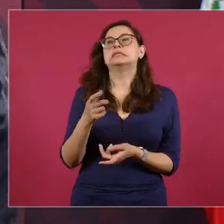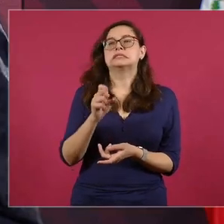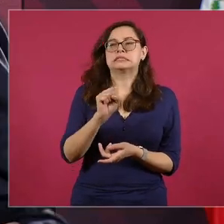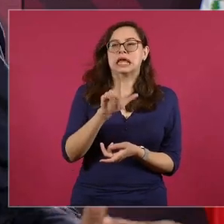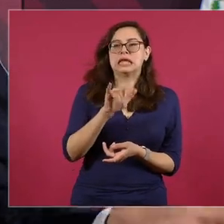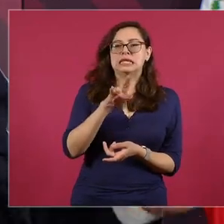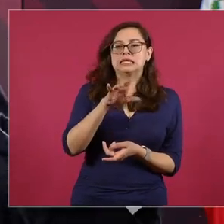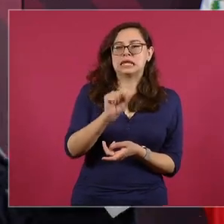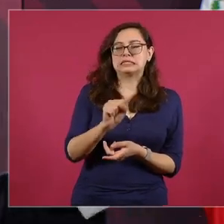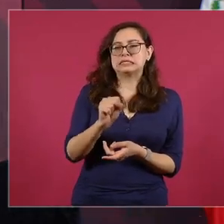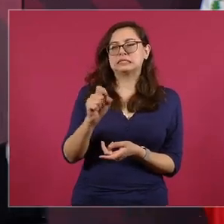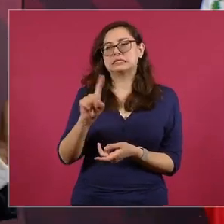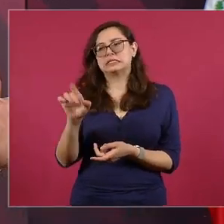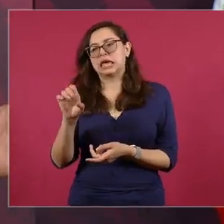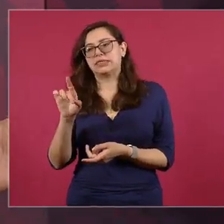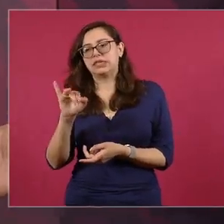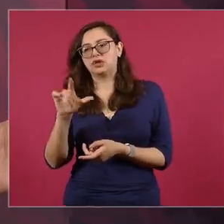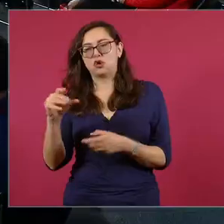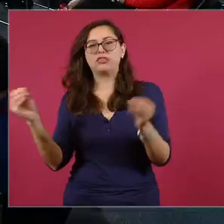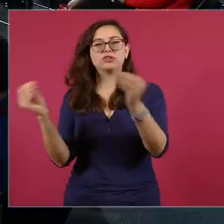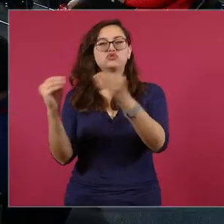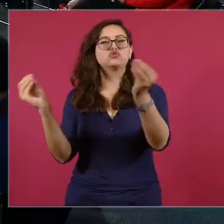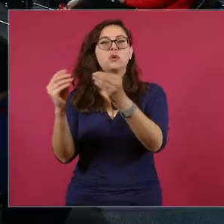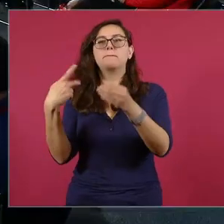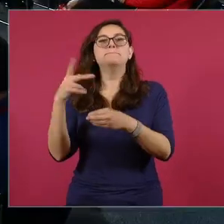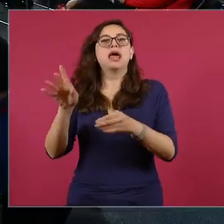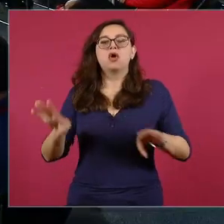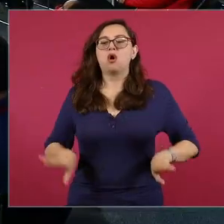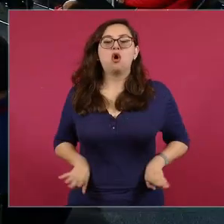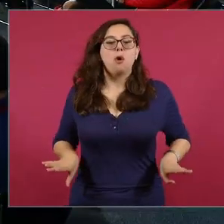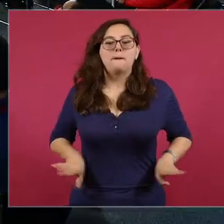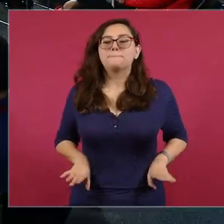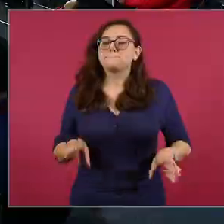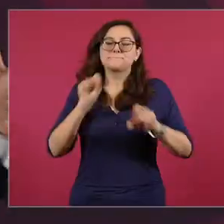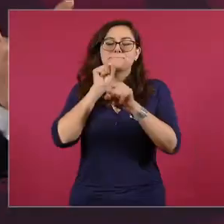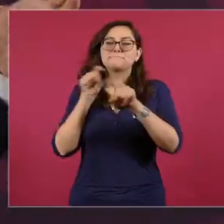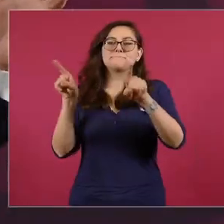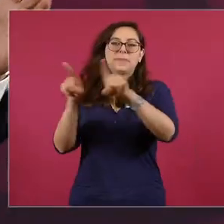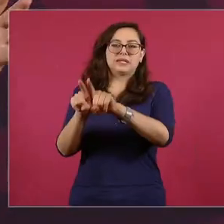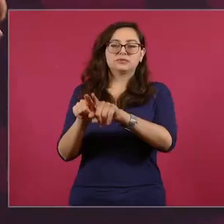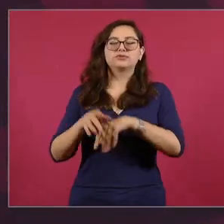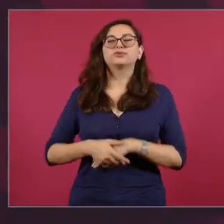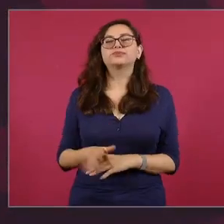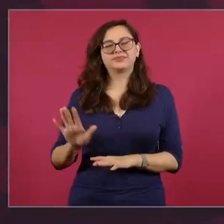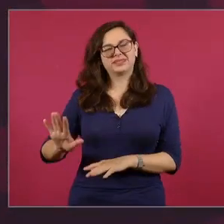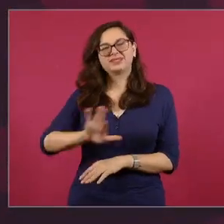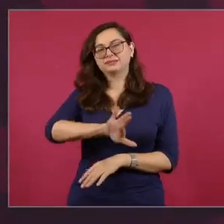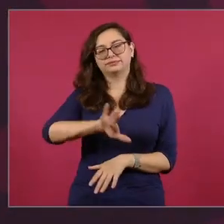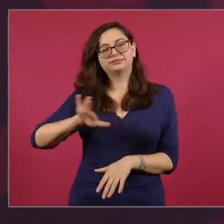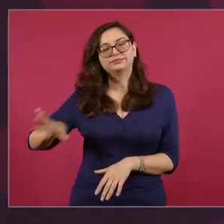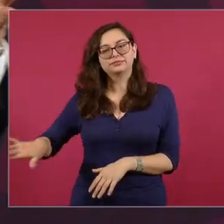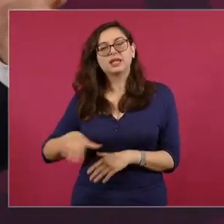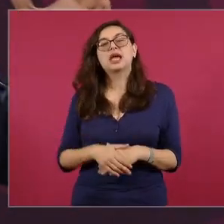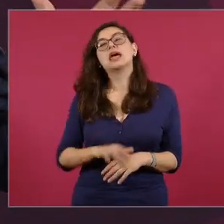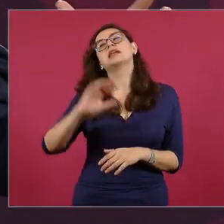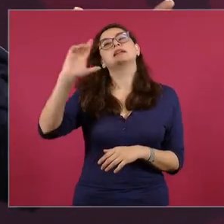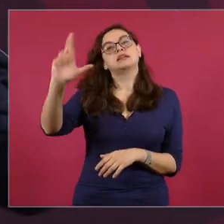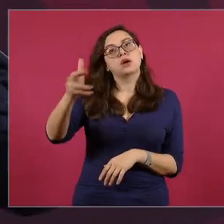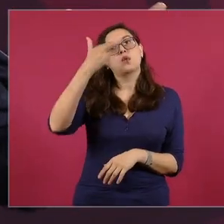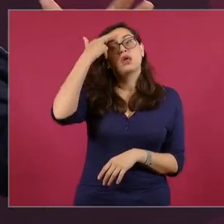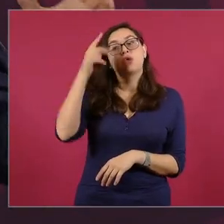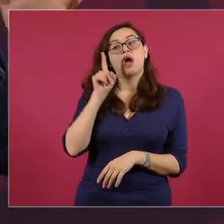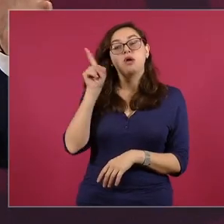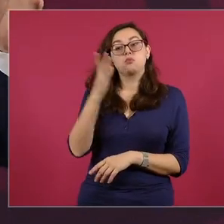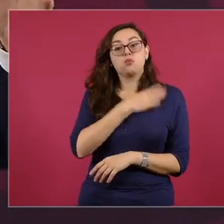pero recuerdo que salieron en un tren de Buenavista, y ahí iba